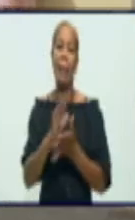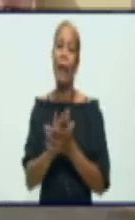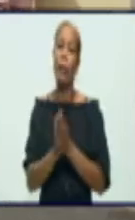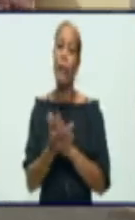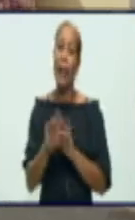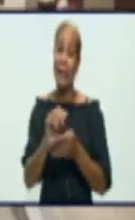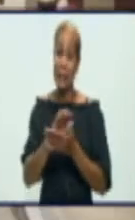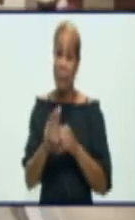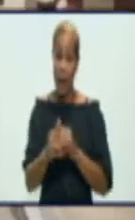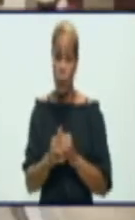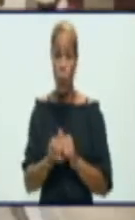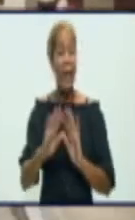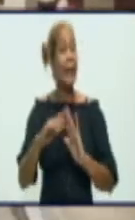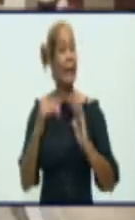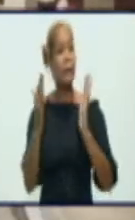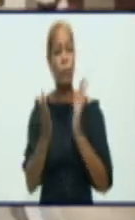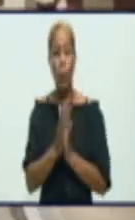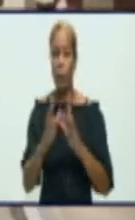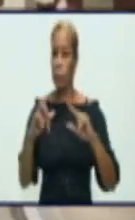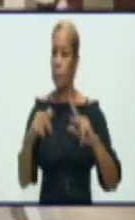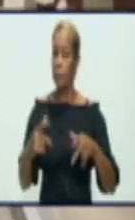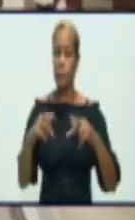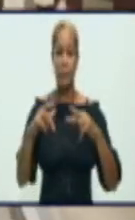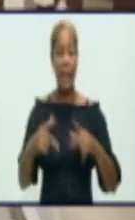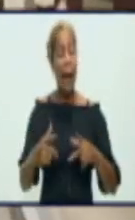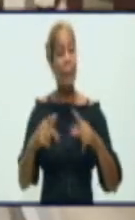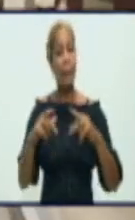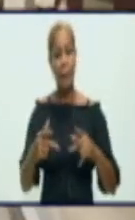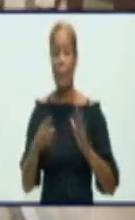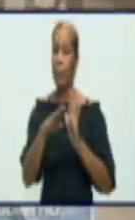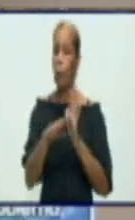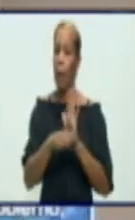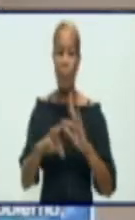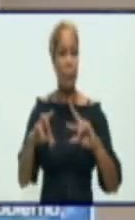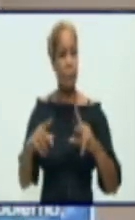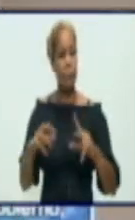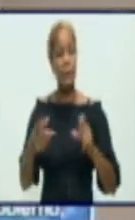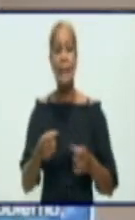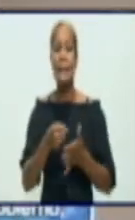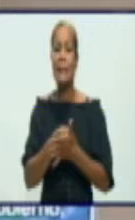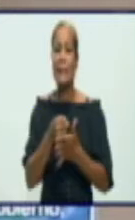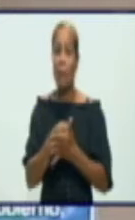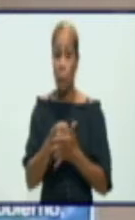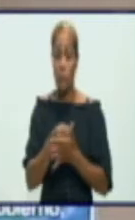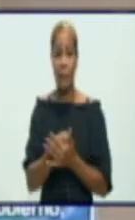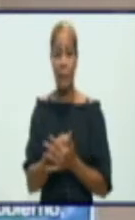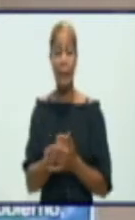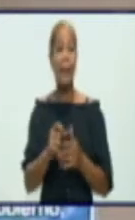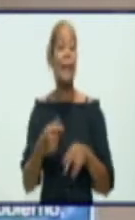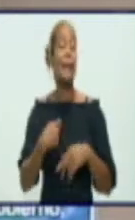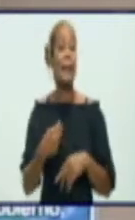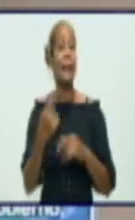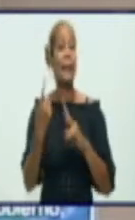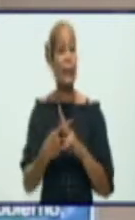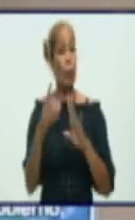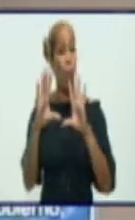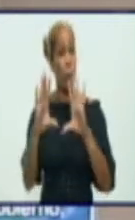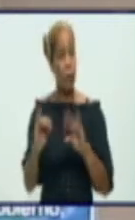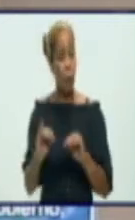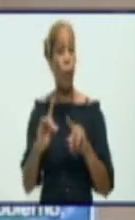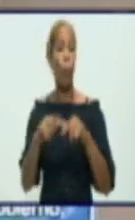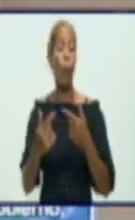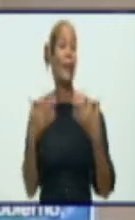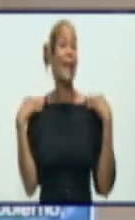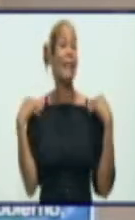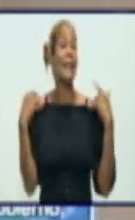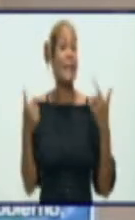En todas las alternativas, en todos los momentos, se lo ha ratificado eso. Y lo digo porque la dirección del país y el gobernador se